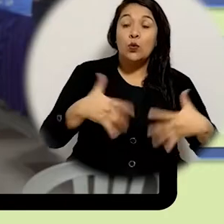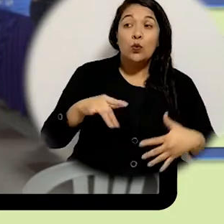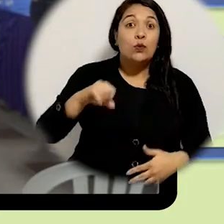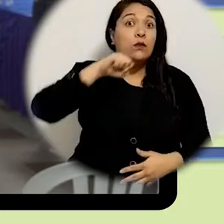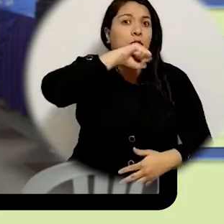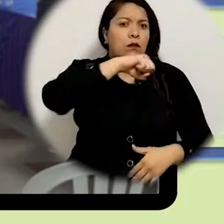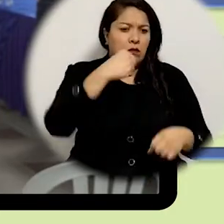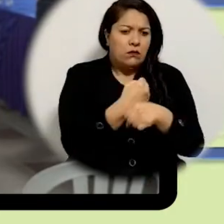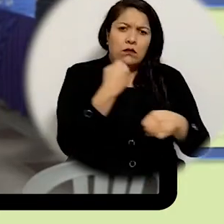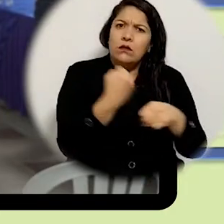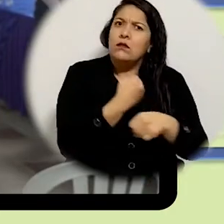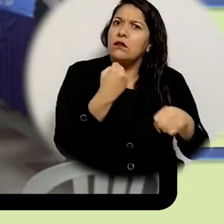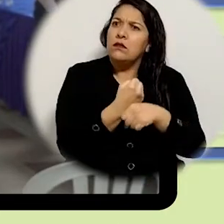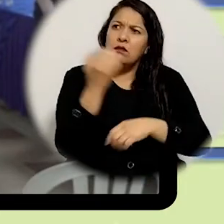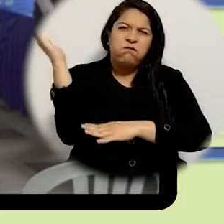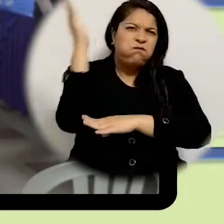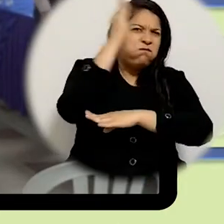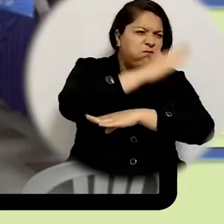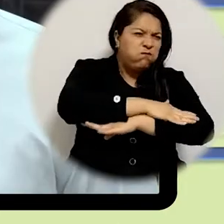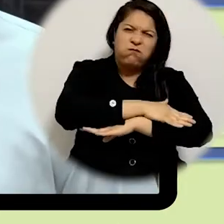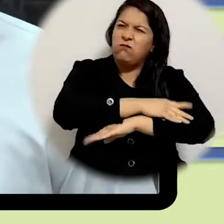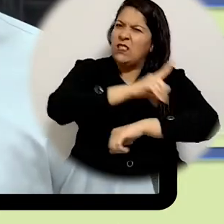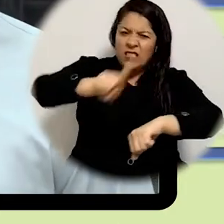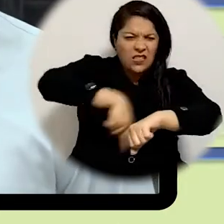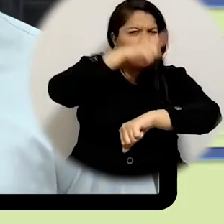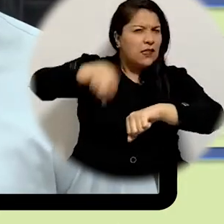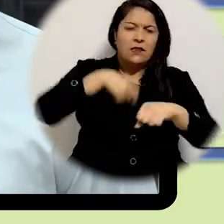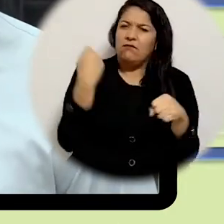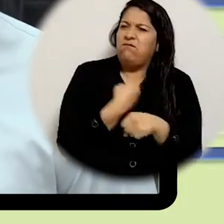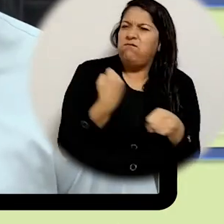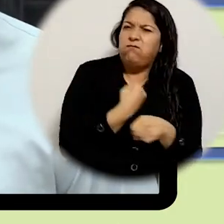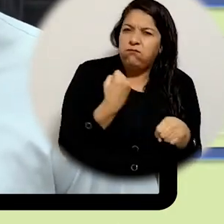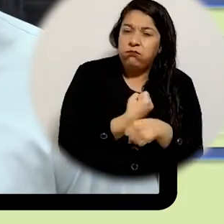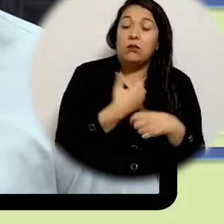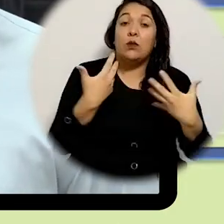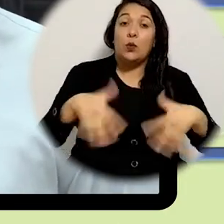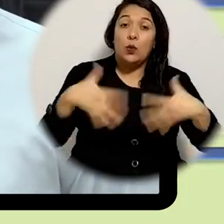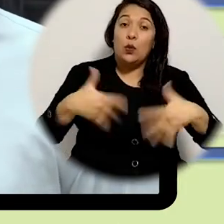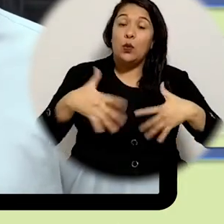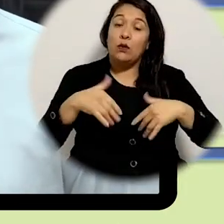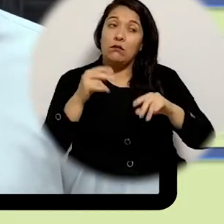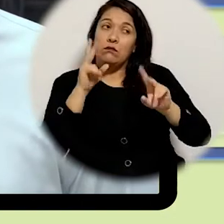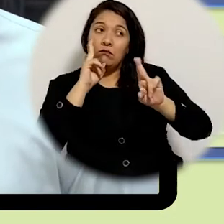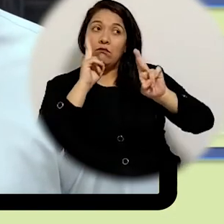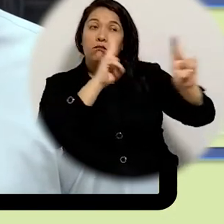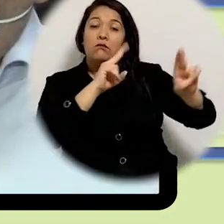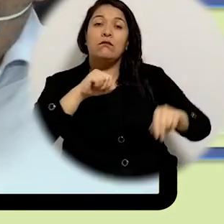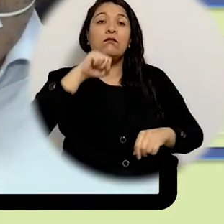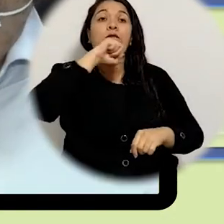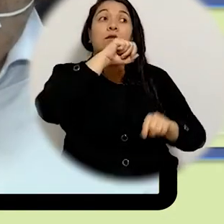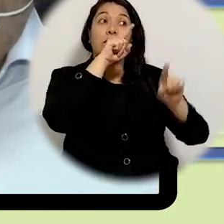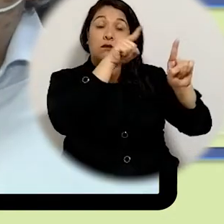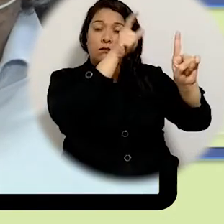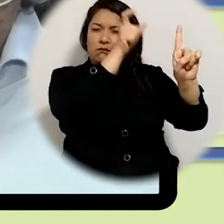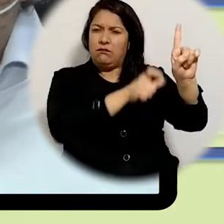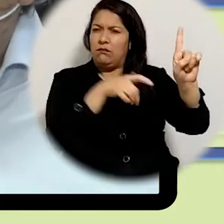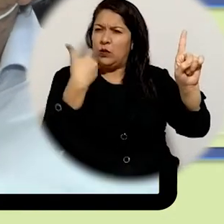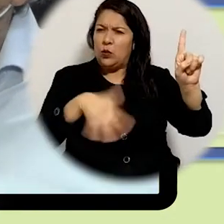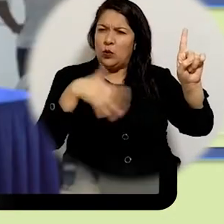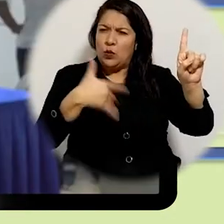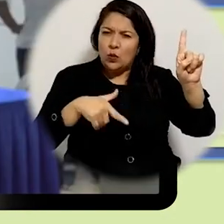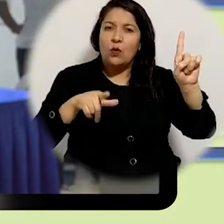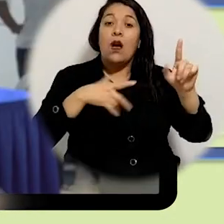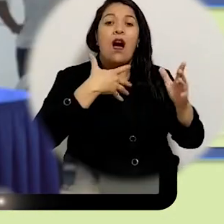ha trabajado día y noche 24 7 eso ha sido reconocido no solamente por la institución sino también con los padres